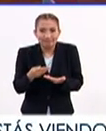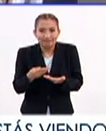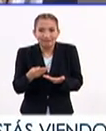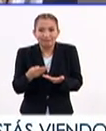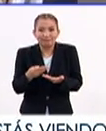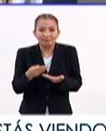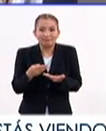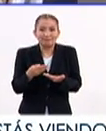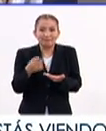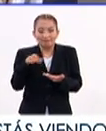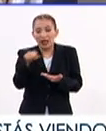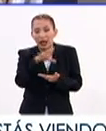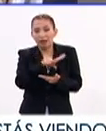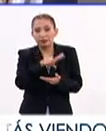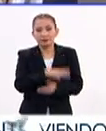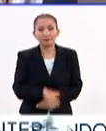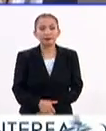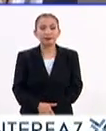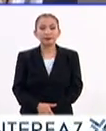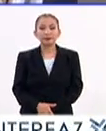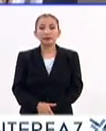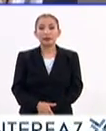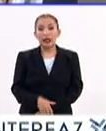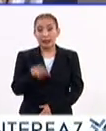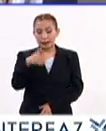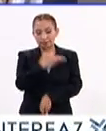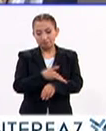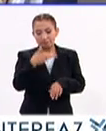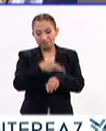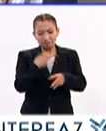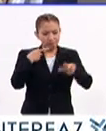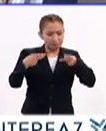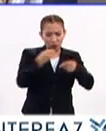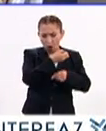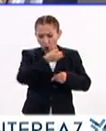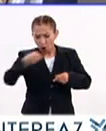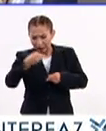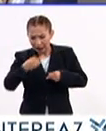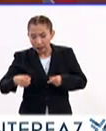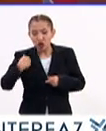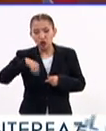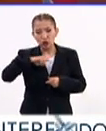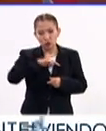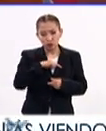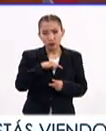fácilmente a lo que buscan. En ese proceso nosotros estaremos